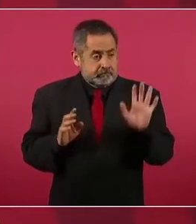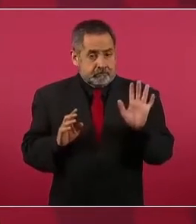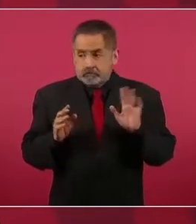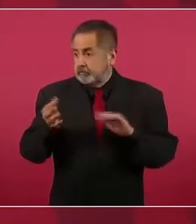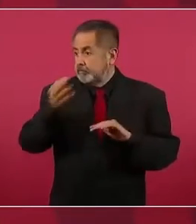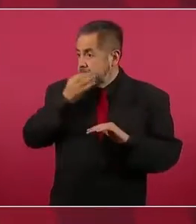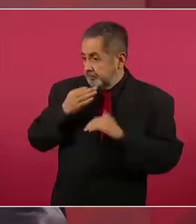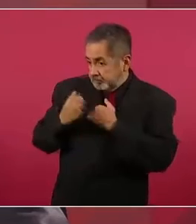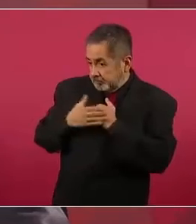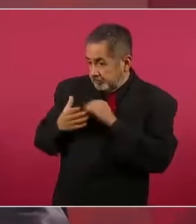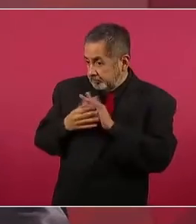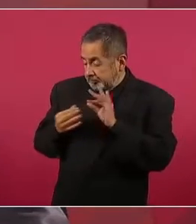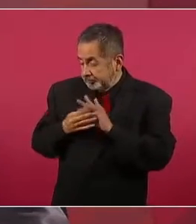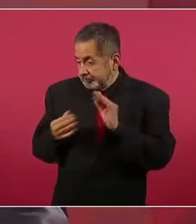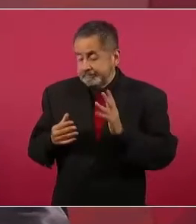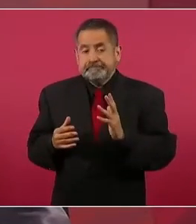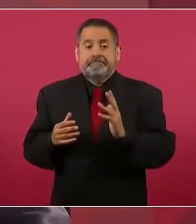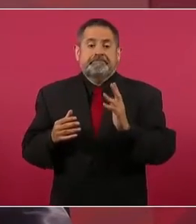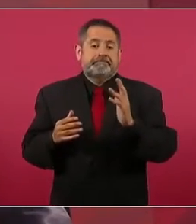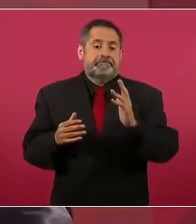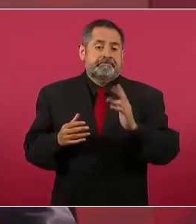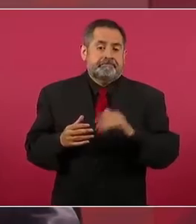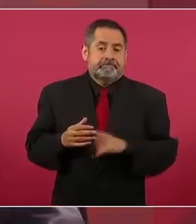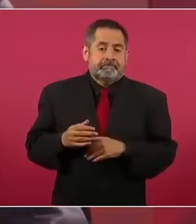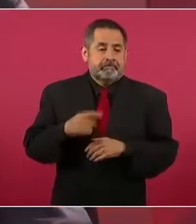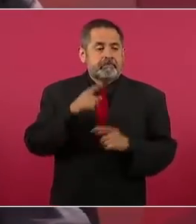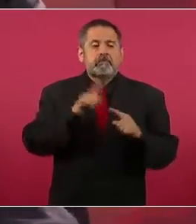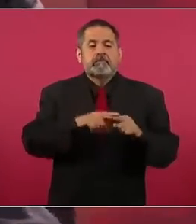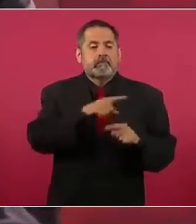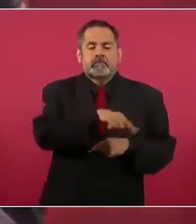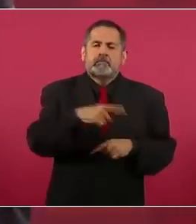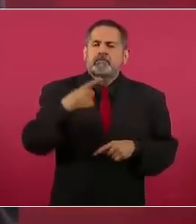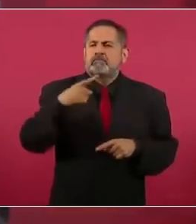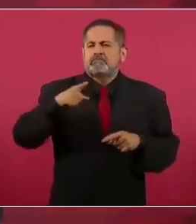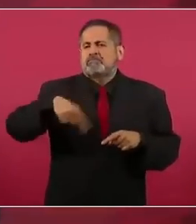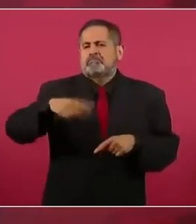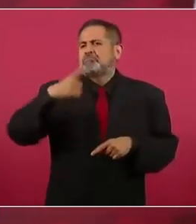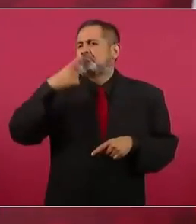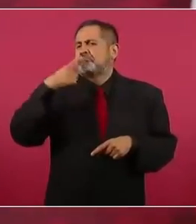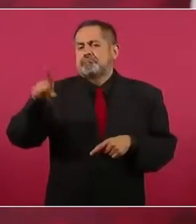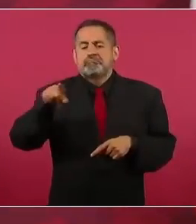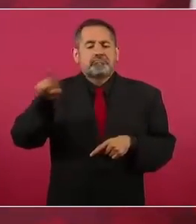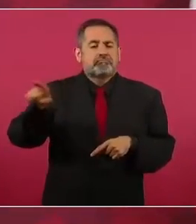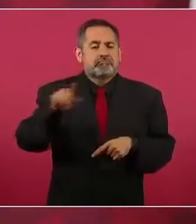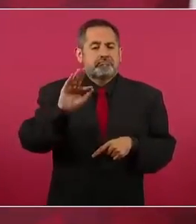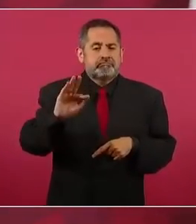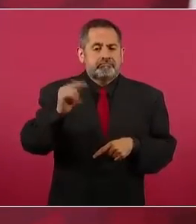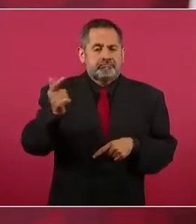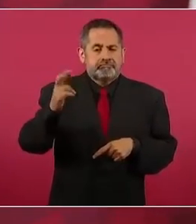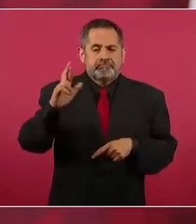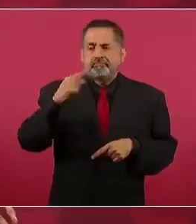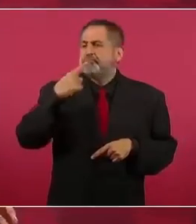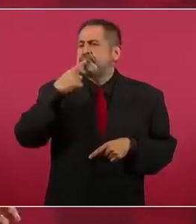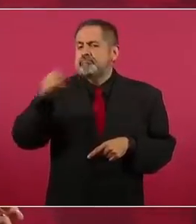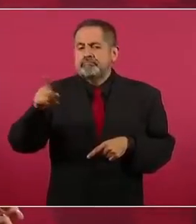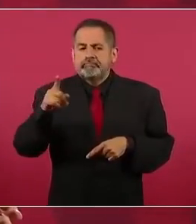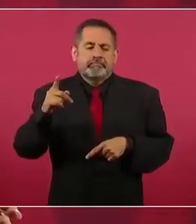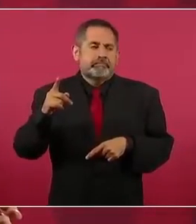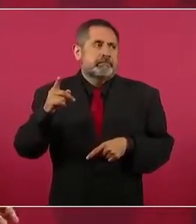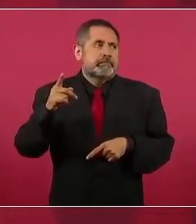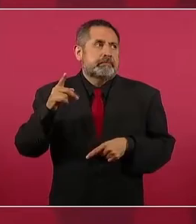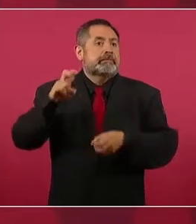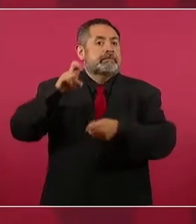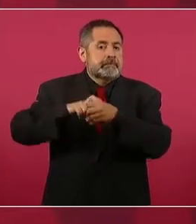tengo información, es una denuncia de la Fiscalía o Procuraduría de